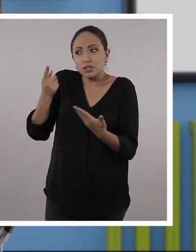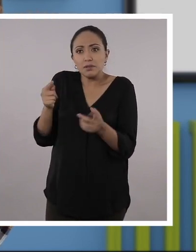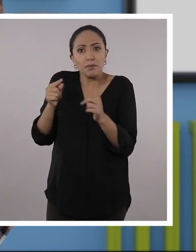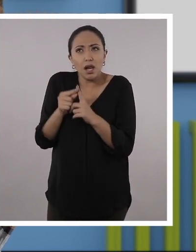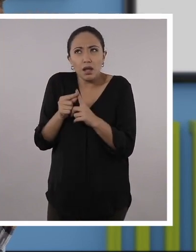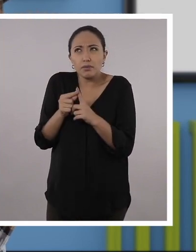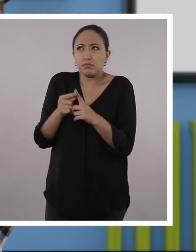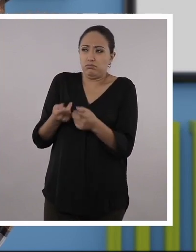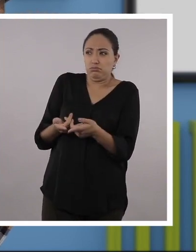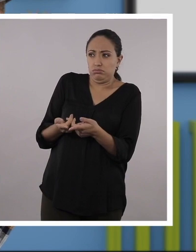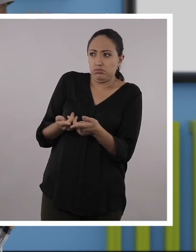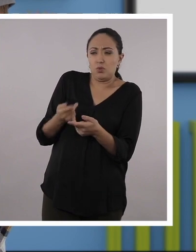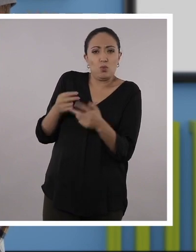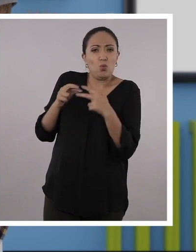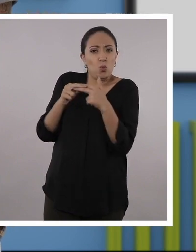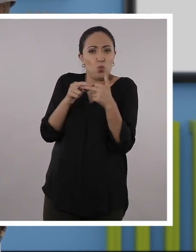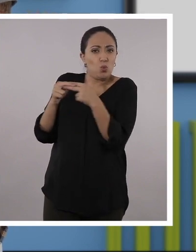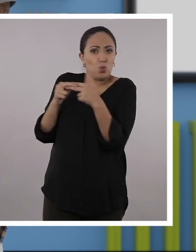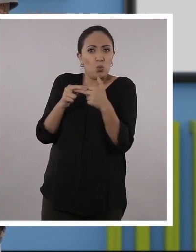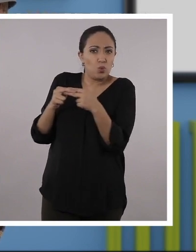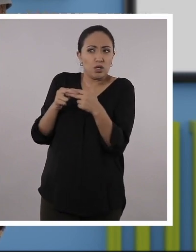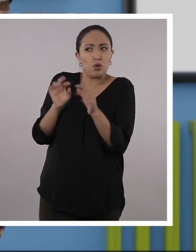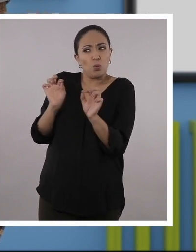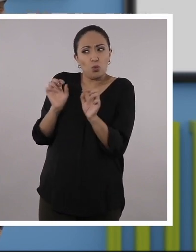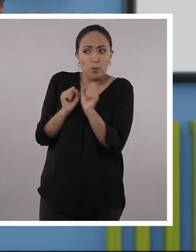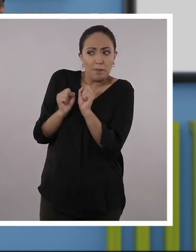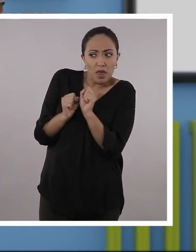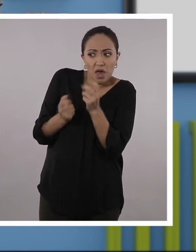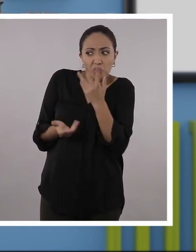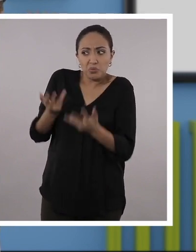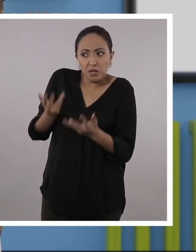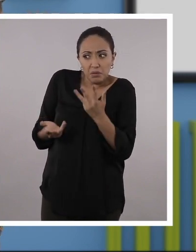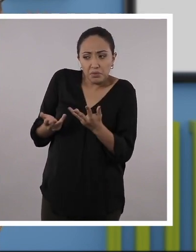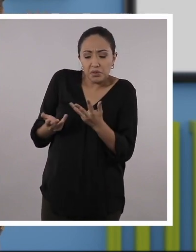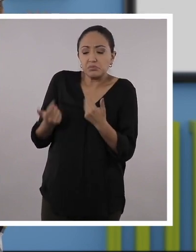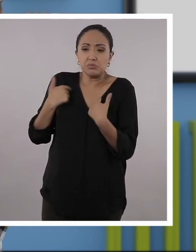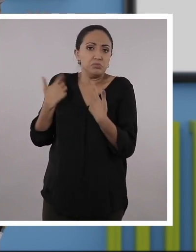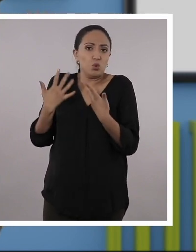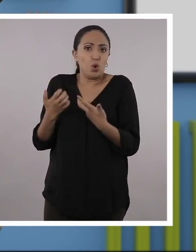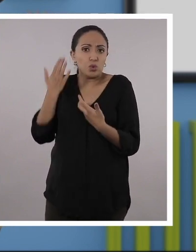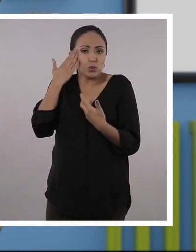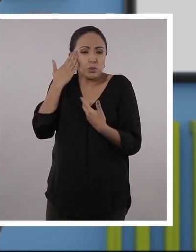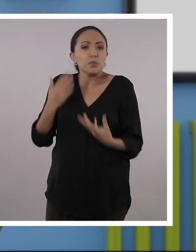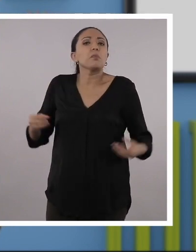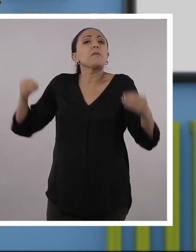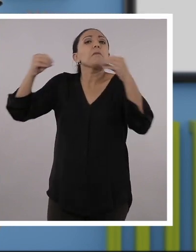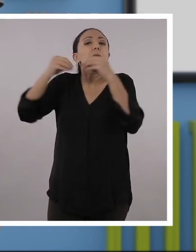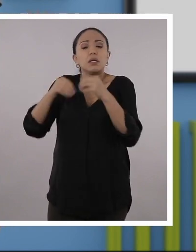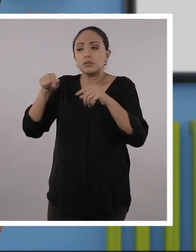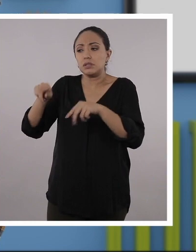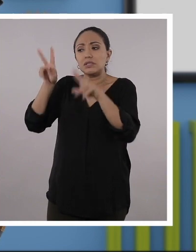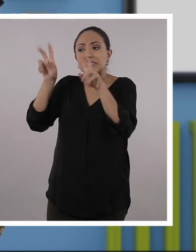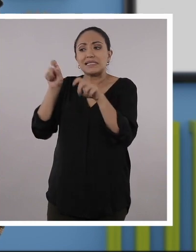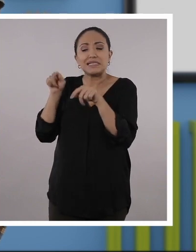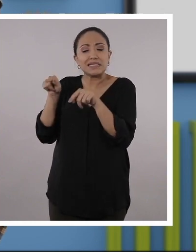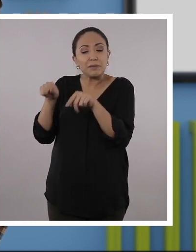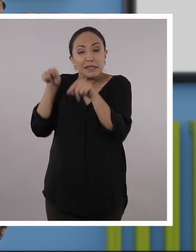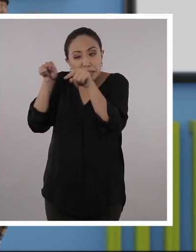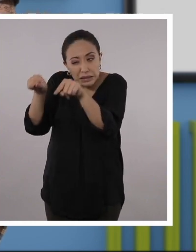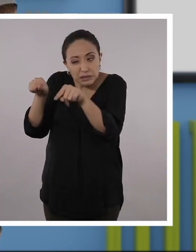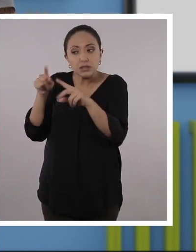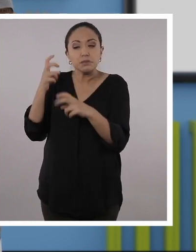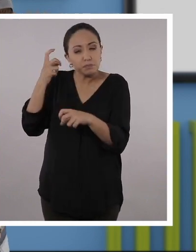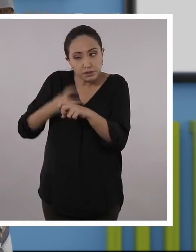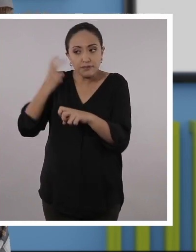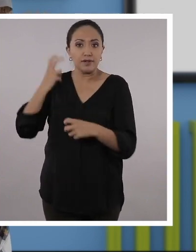cuando escuchamos del término radiación, nos puede dar un poquito de miedo, un poquito de temor, ¿no es cierto? Entonces, quisiera investigar un poquito más acerca